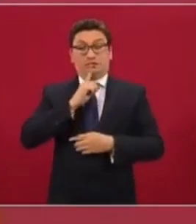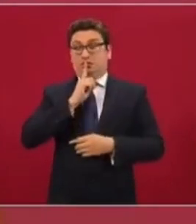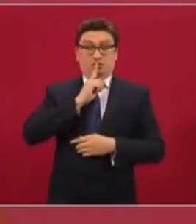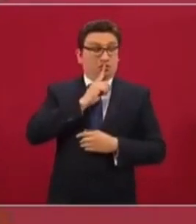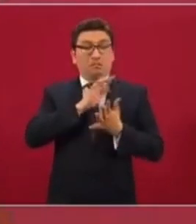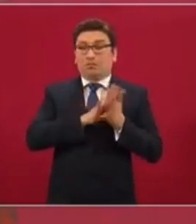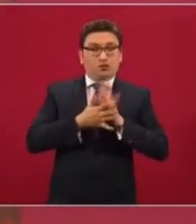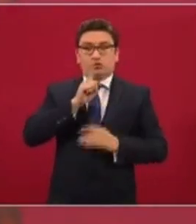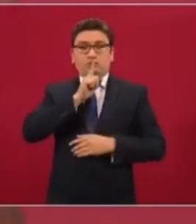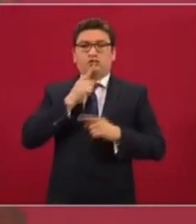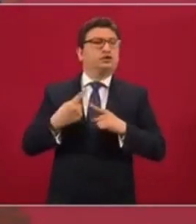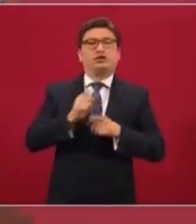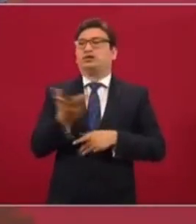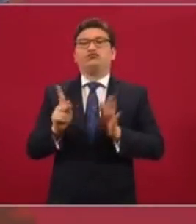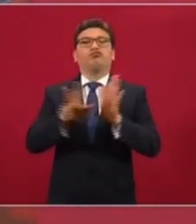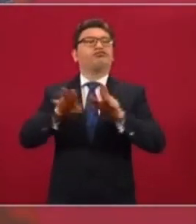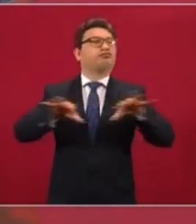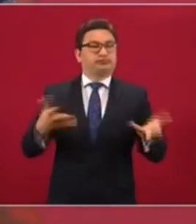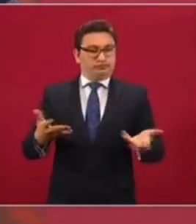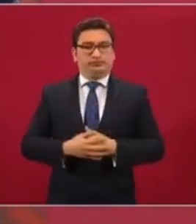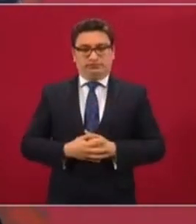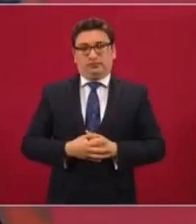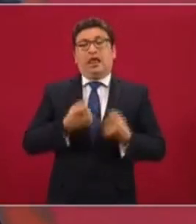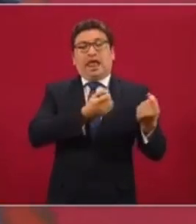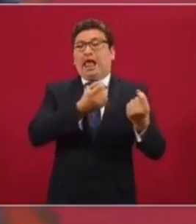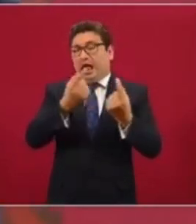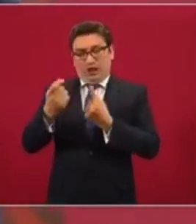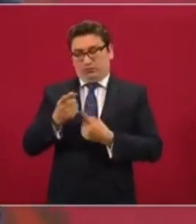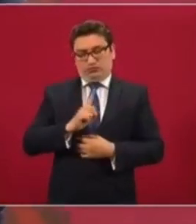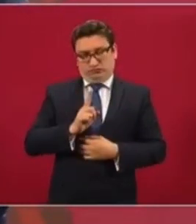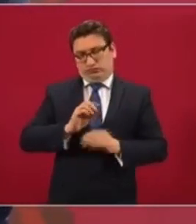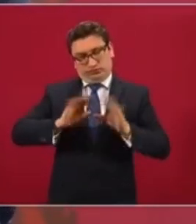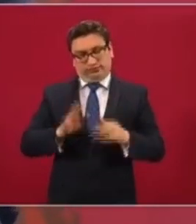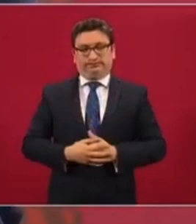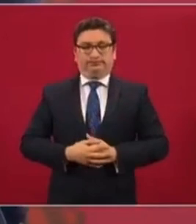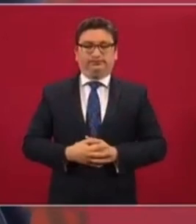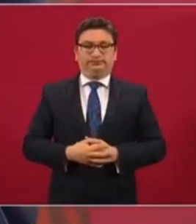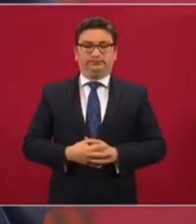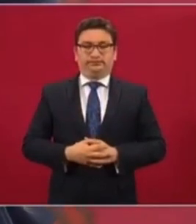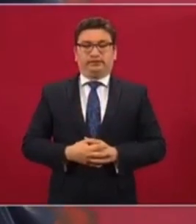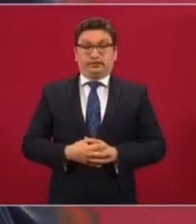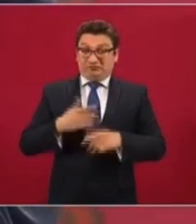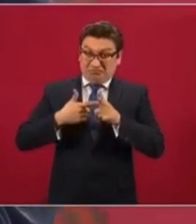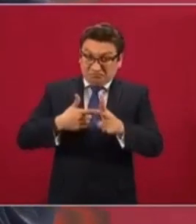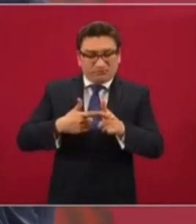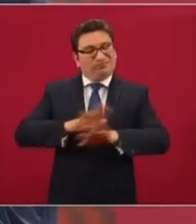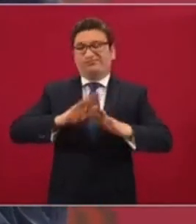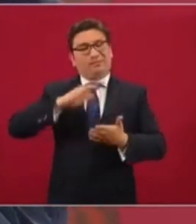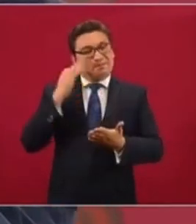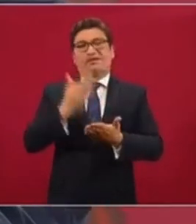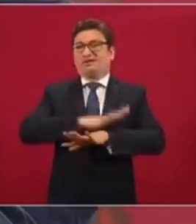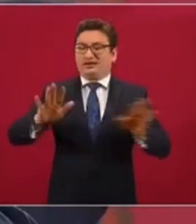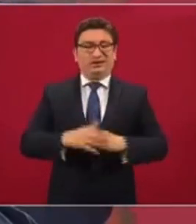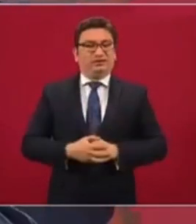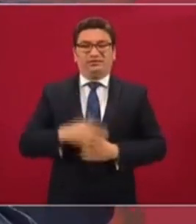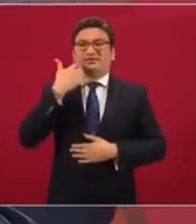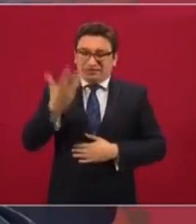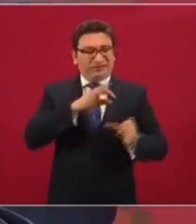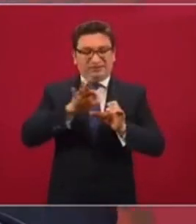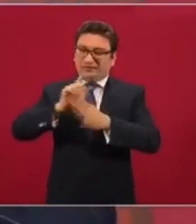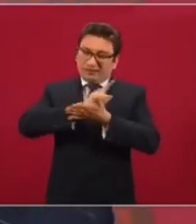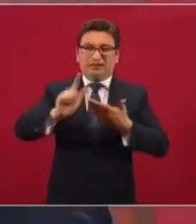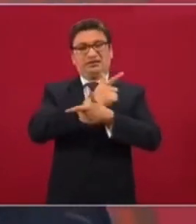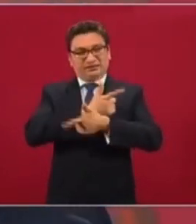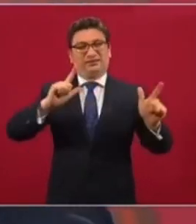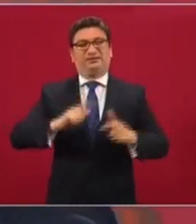cómplice de los medios de información. Con honrosas excepciones. Entonces, ya no queremos que eso siga. Ya queremos que las elecciones sean